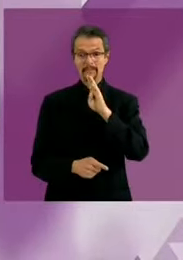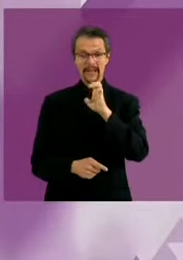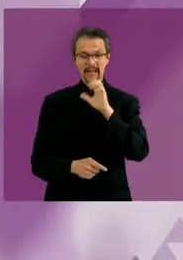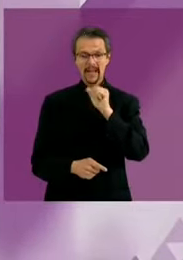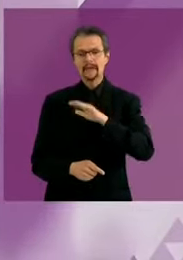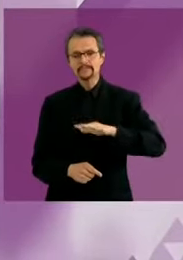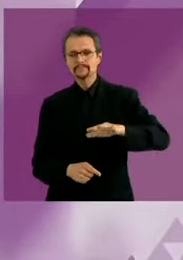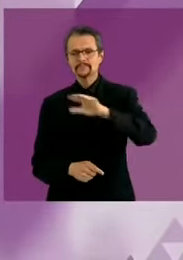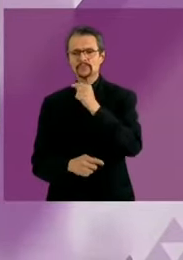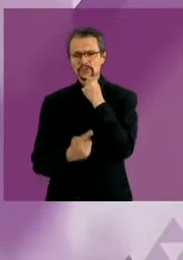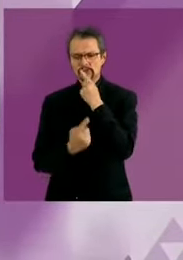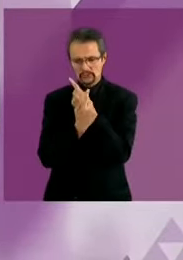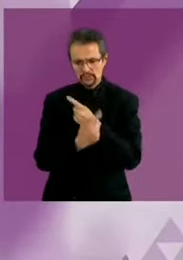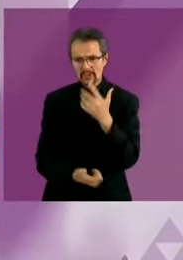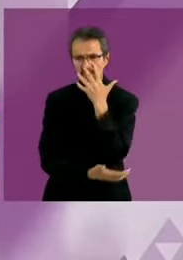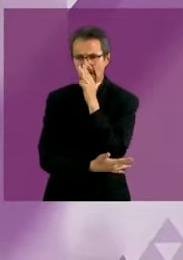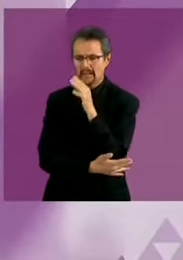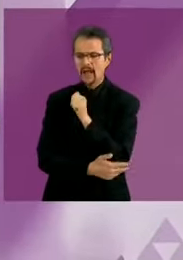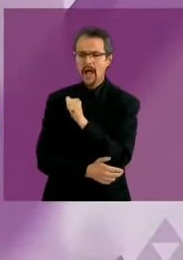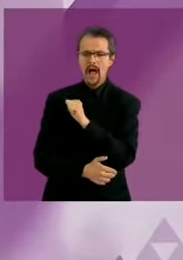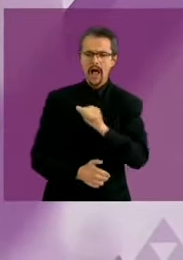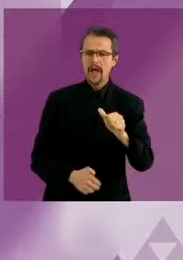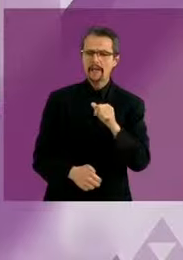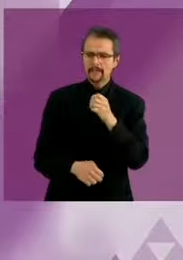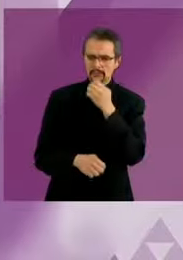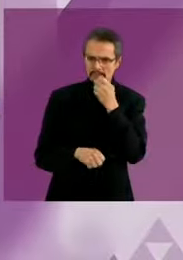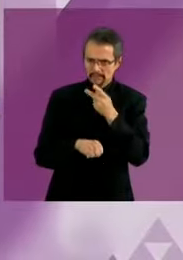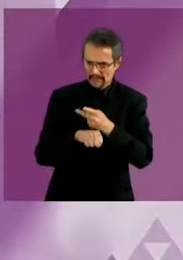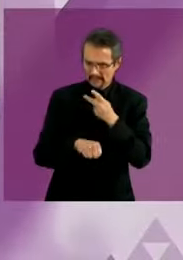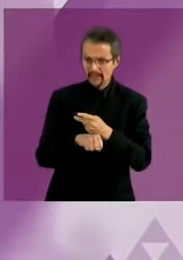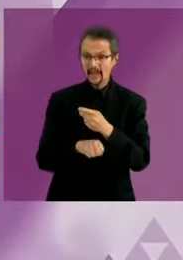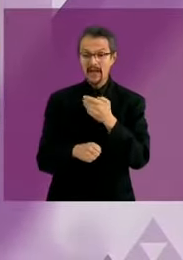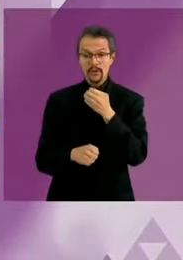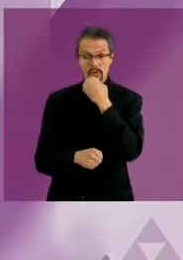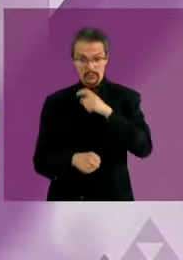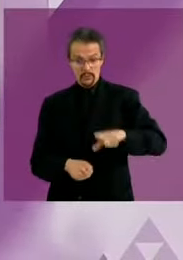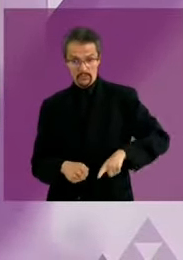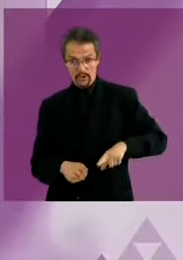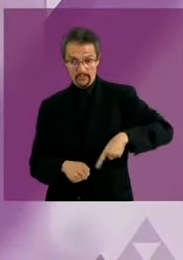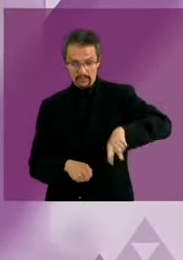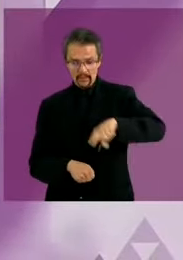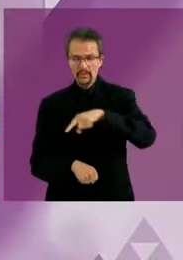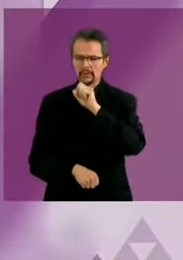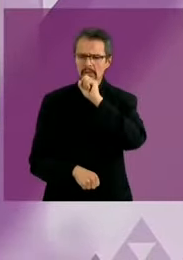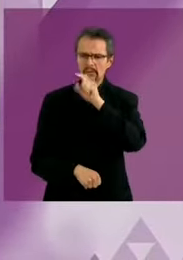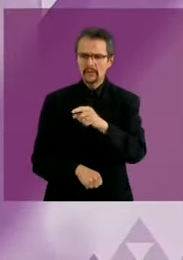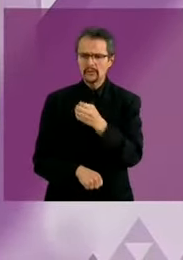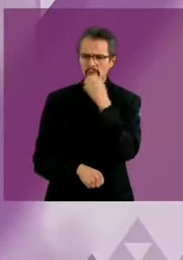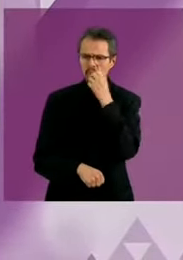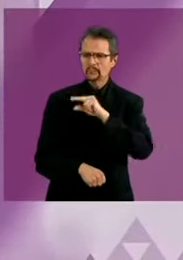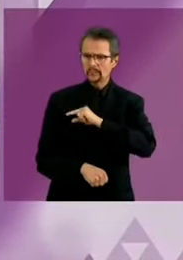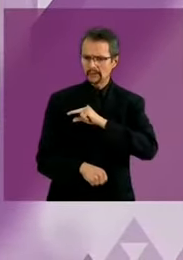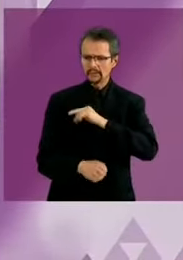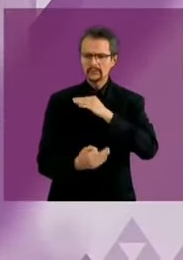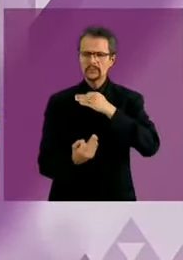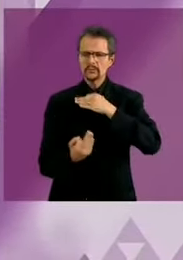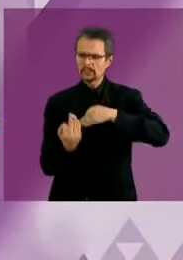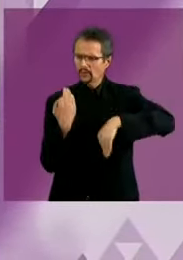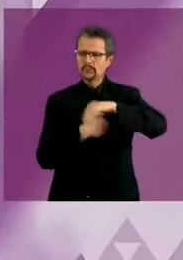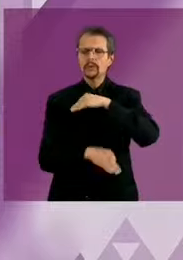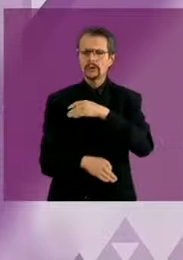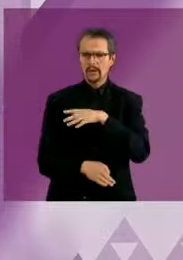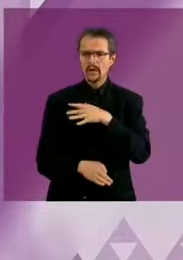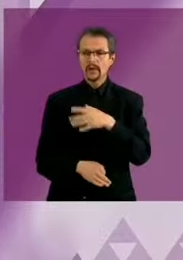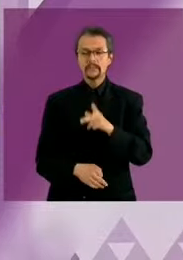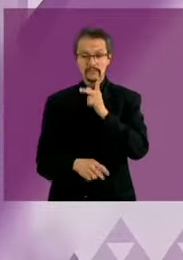preescolar hasta preparatoria, para escuelas públicas y privadas, universal. Porque no podemos decir que un papá de clase